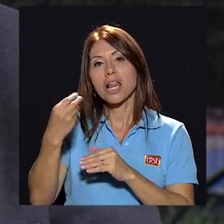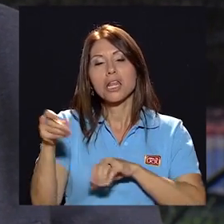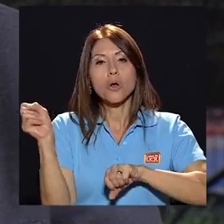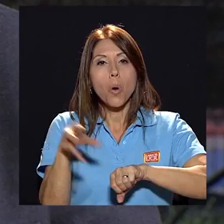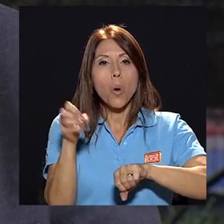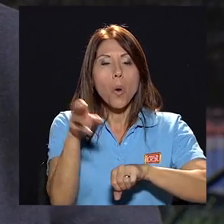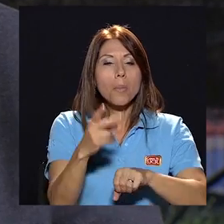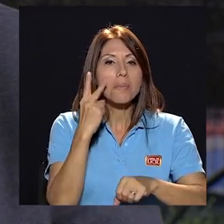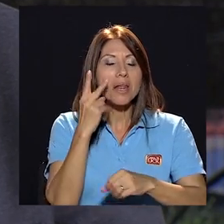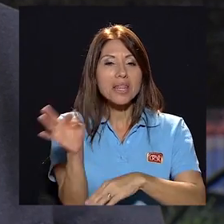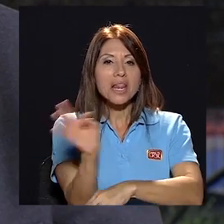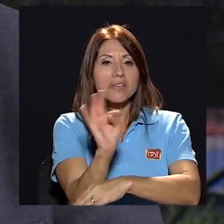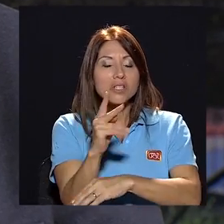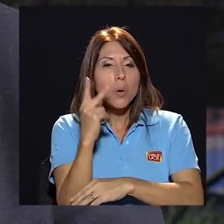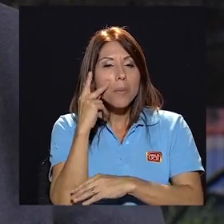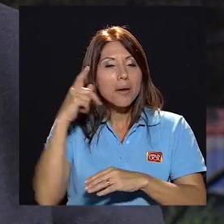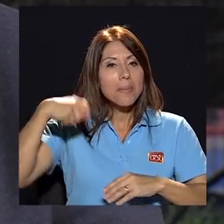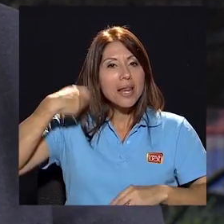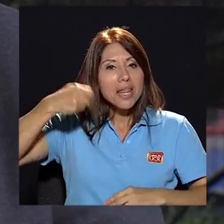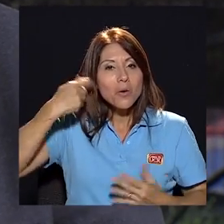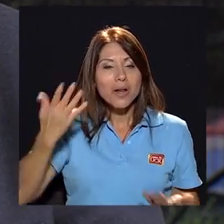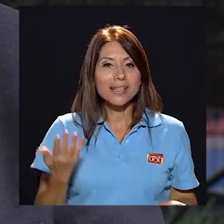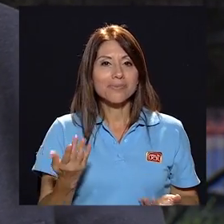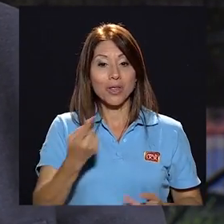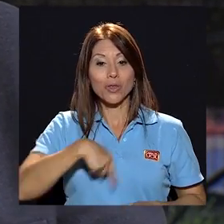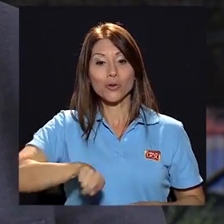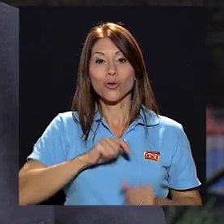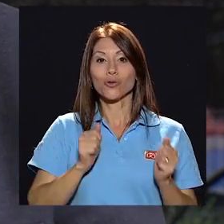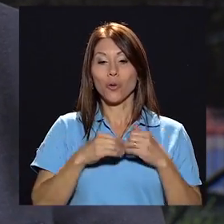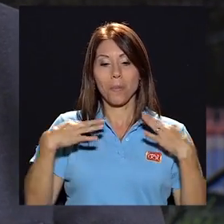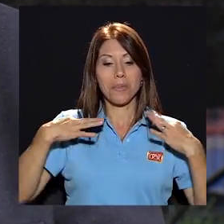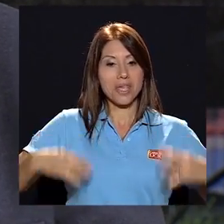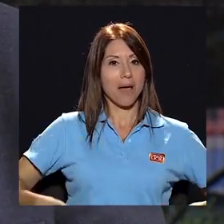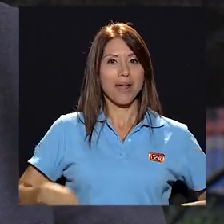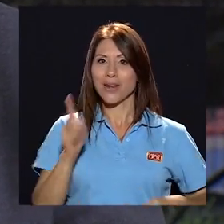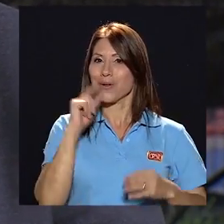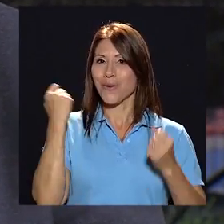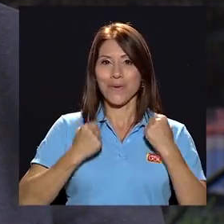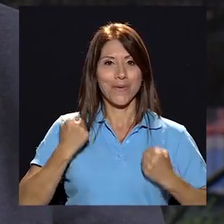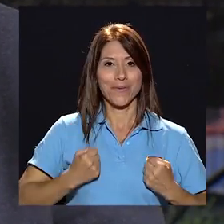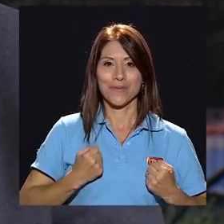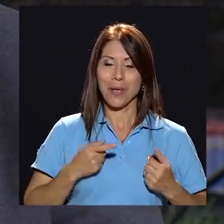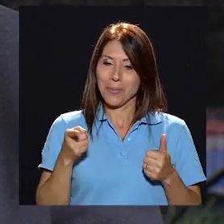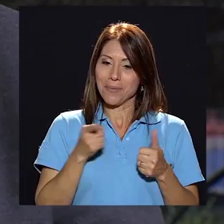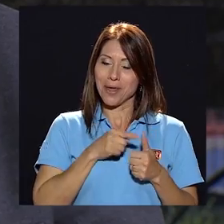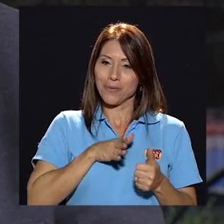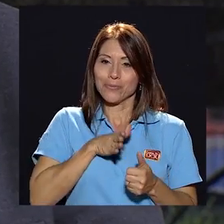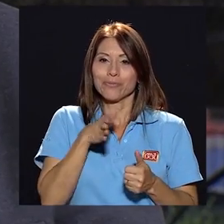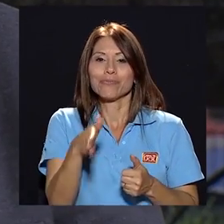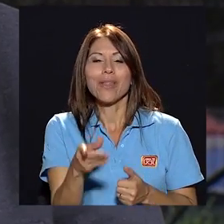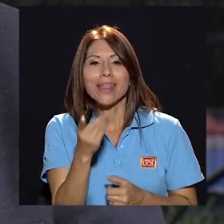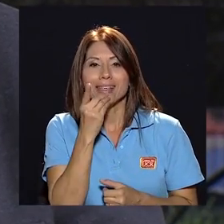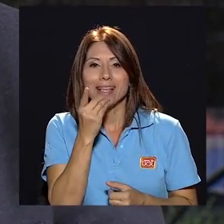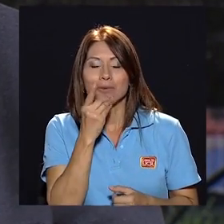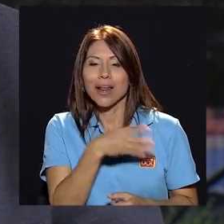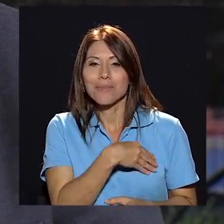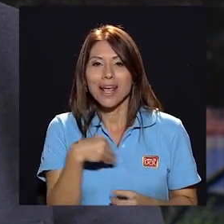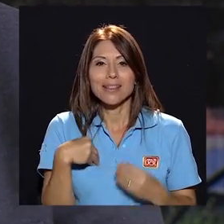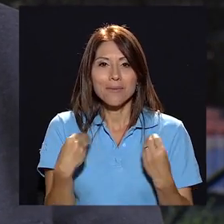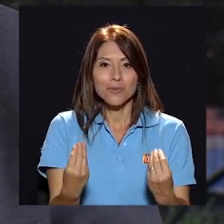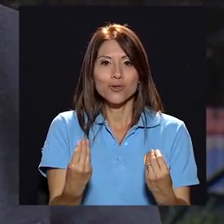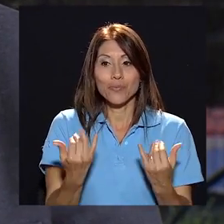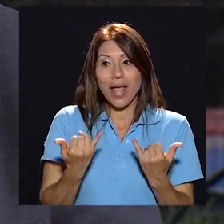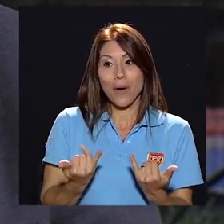películas bueno nos levantamos en pijama a desayunar sin bañarnos porque me encanta mucho desayunar así